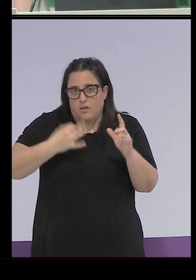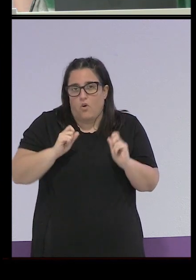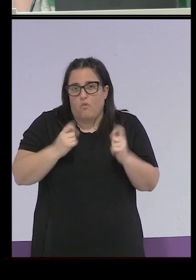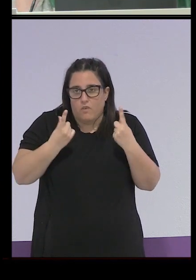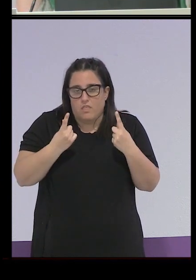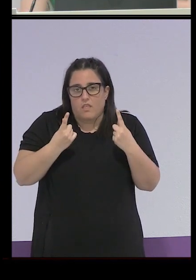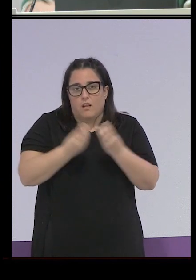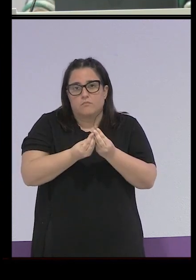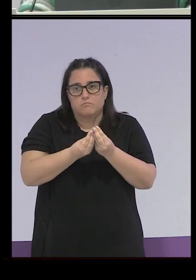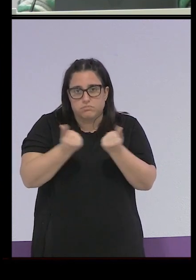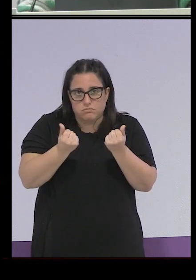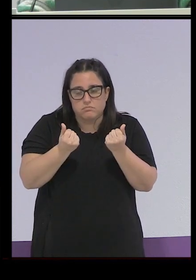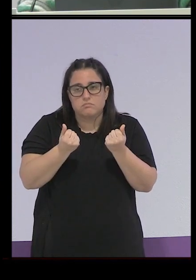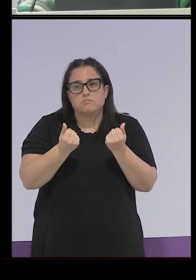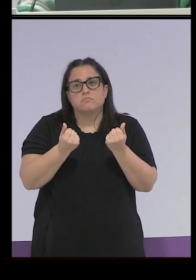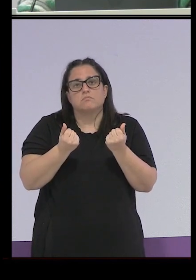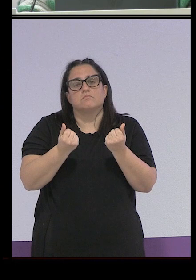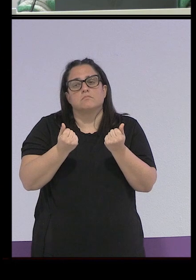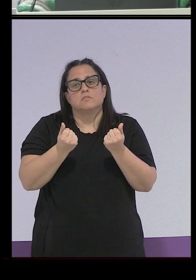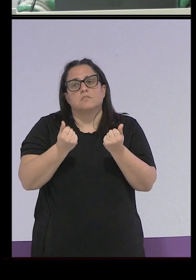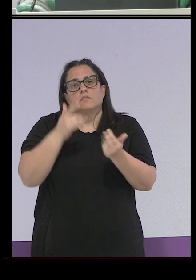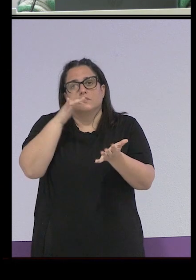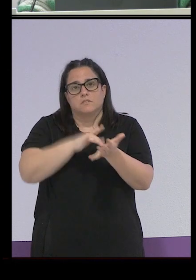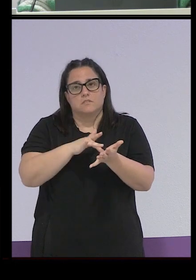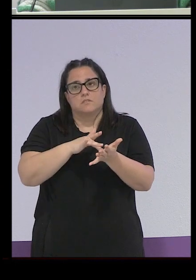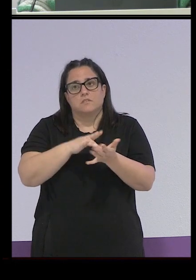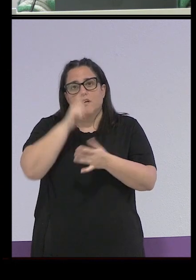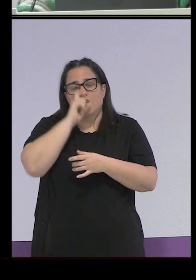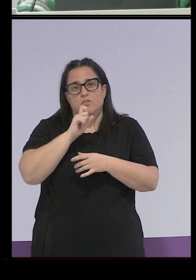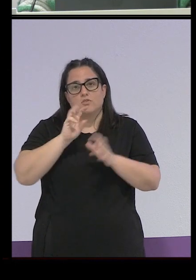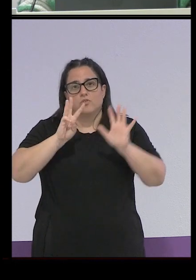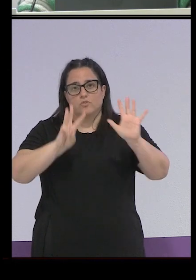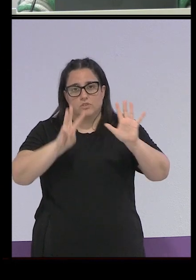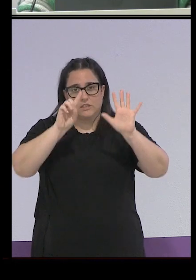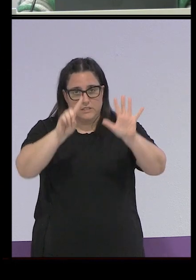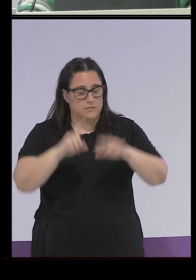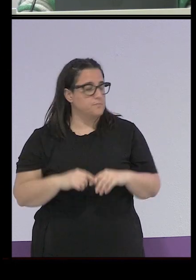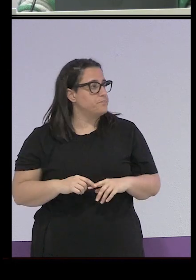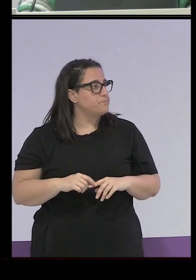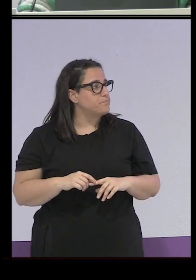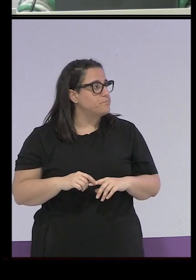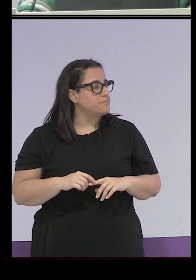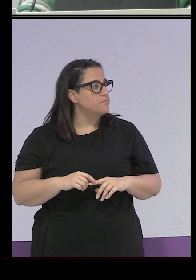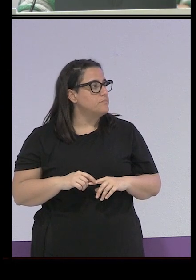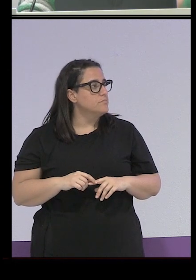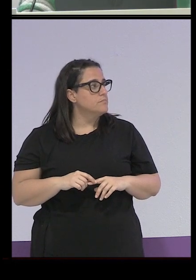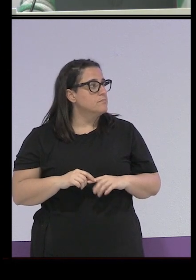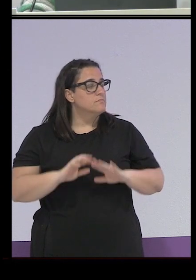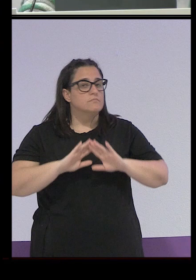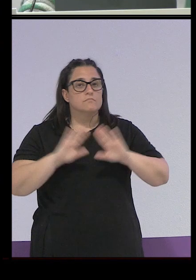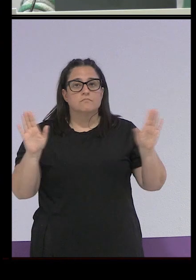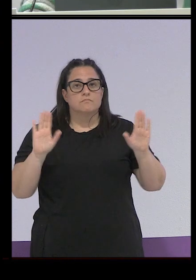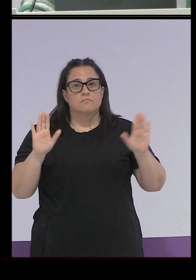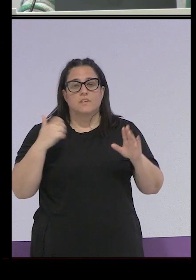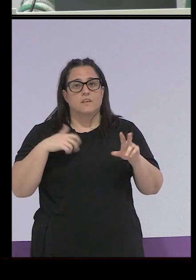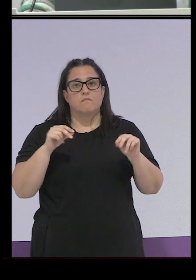del aparato institucional hasta hasta el 86 y nada con eso acaba